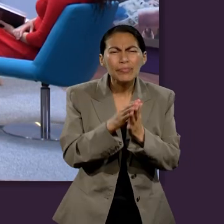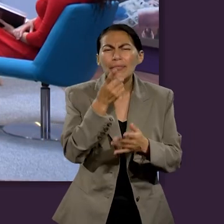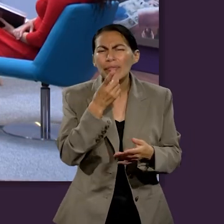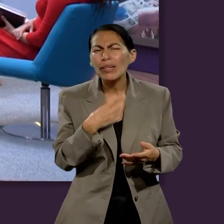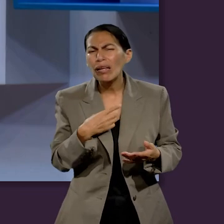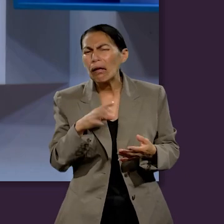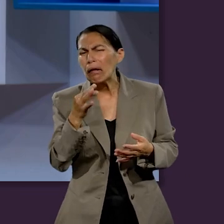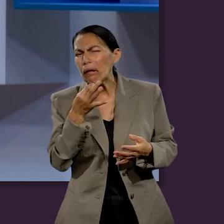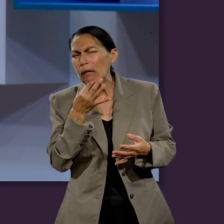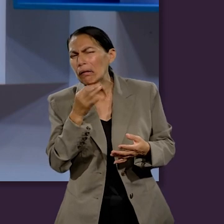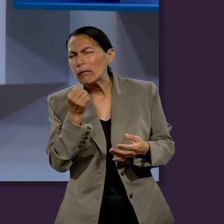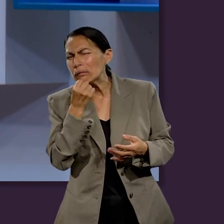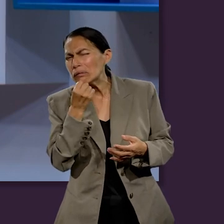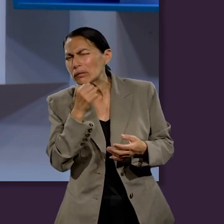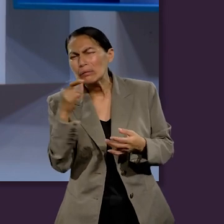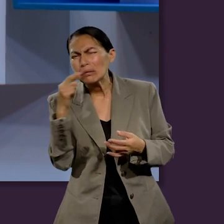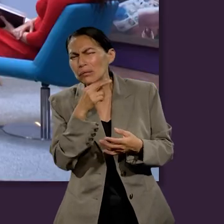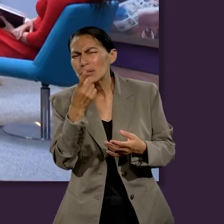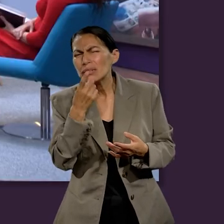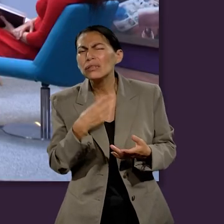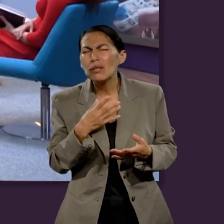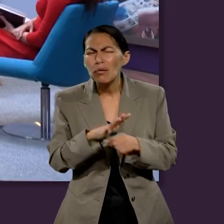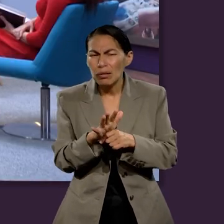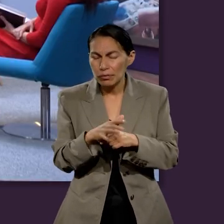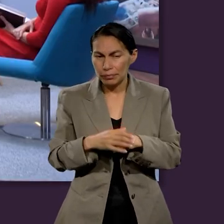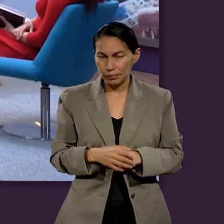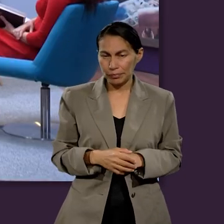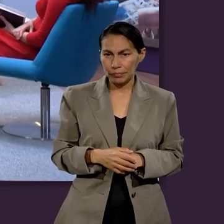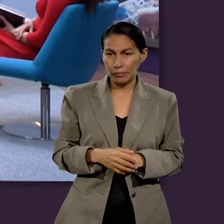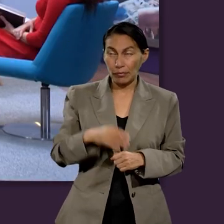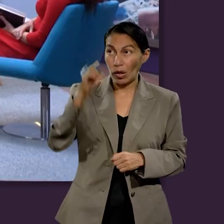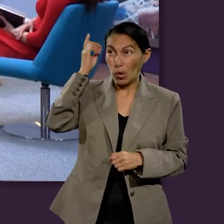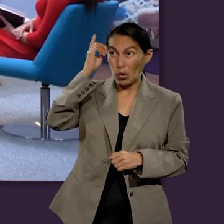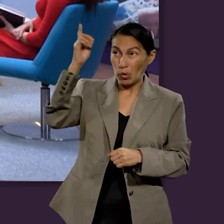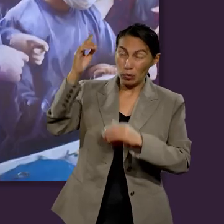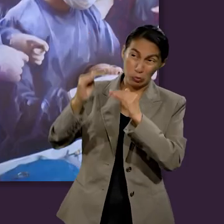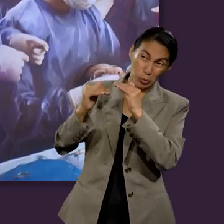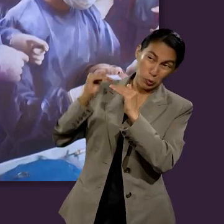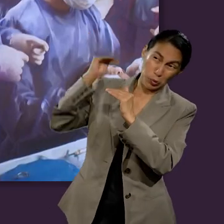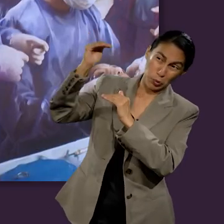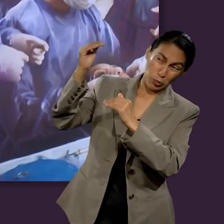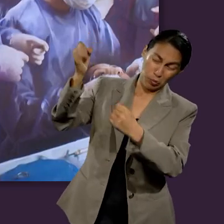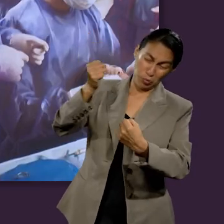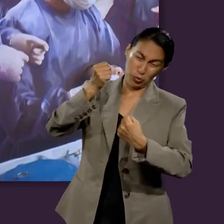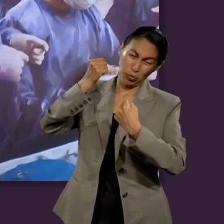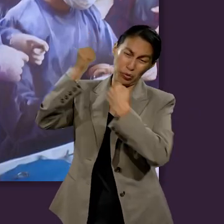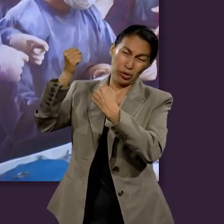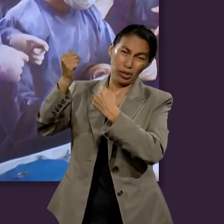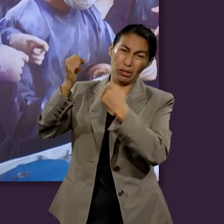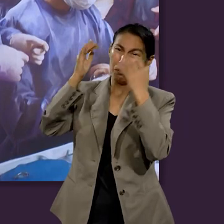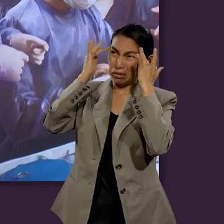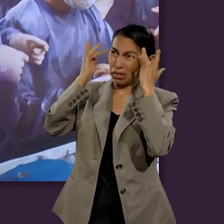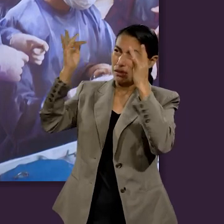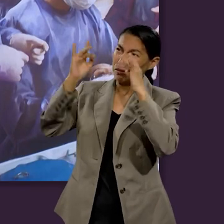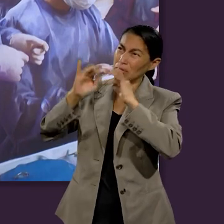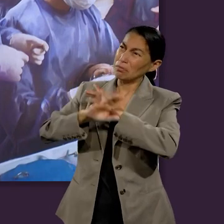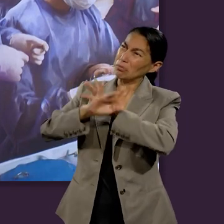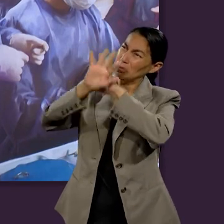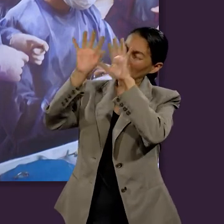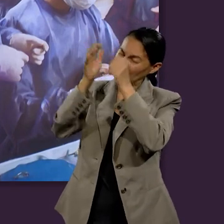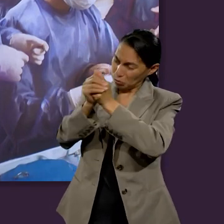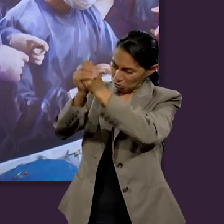aportar en unos 40 segundos? Si aquel que tenía todo, la adoración de los ángeles, su trono, el poder